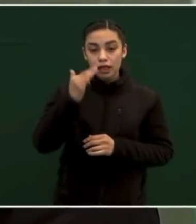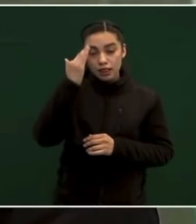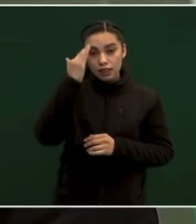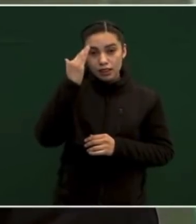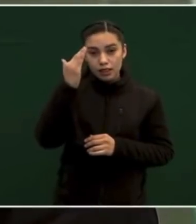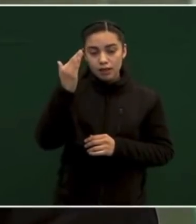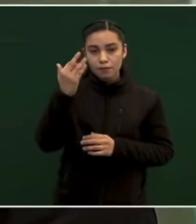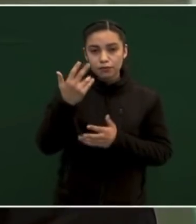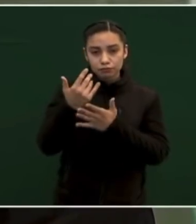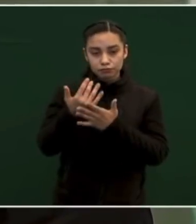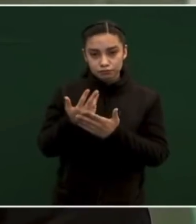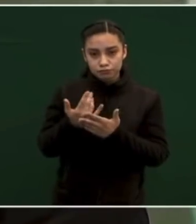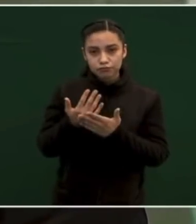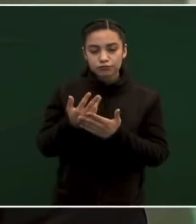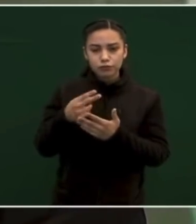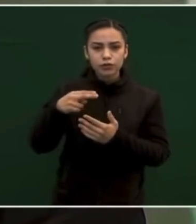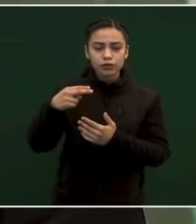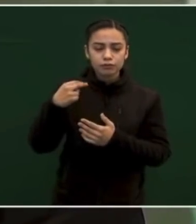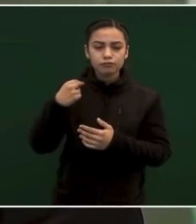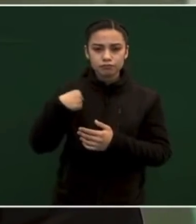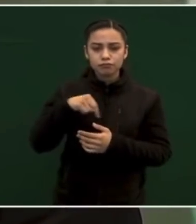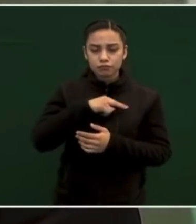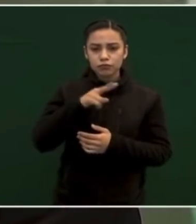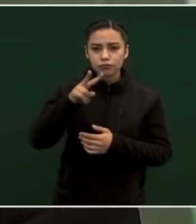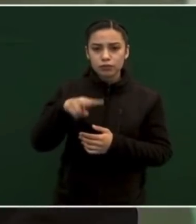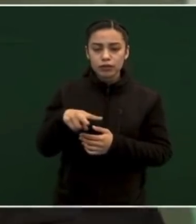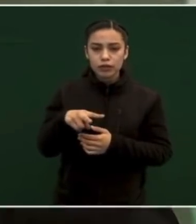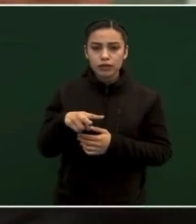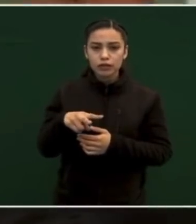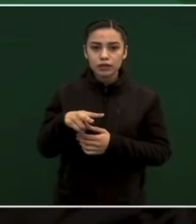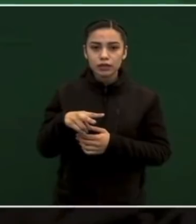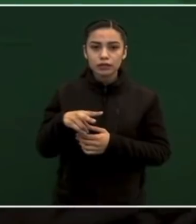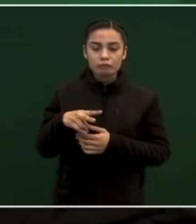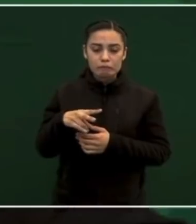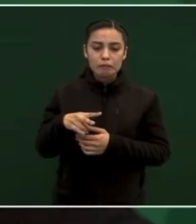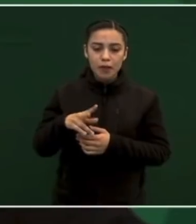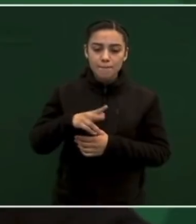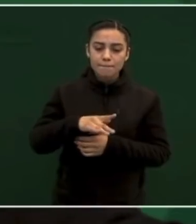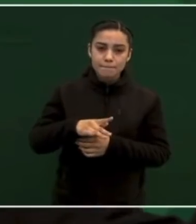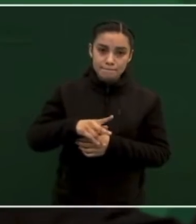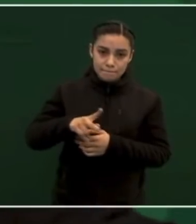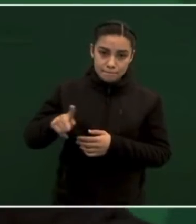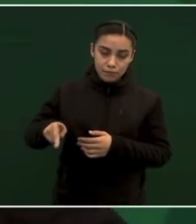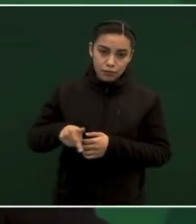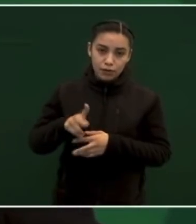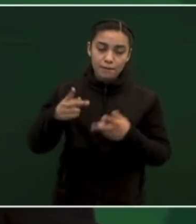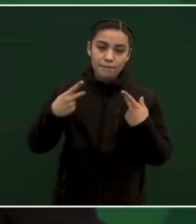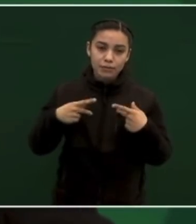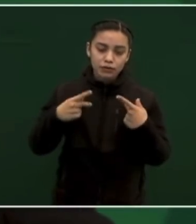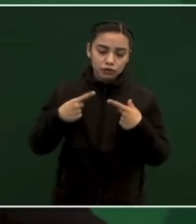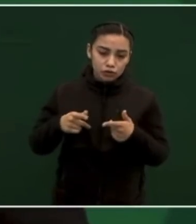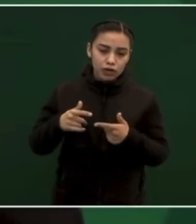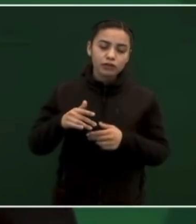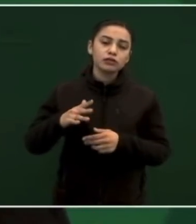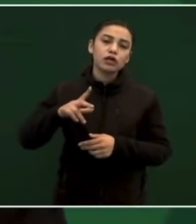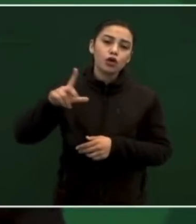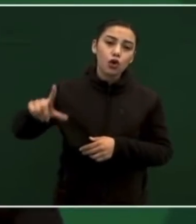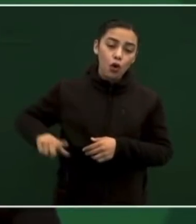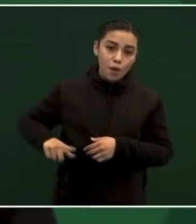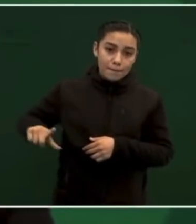conviene a los pueblos, a los gobiernos,